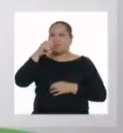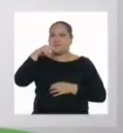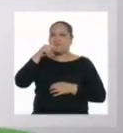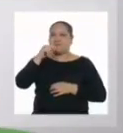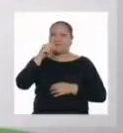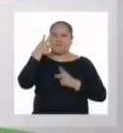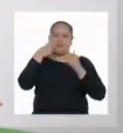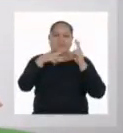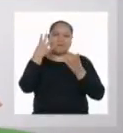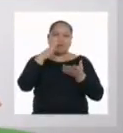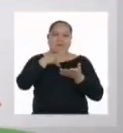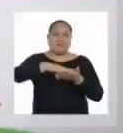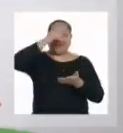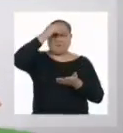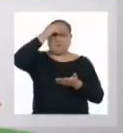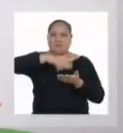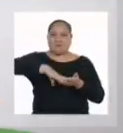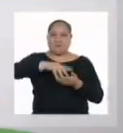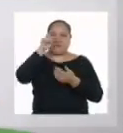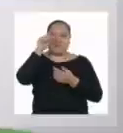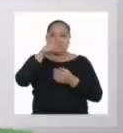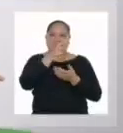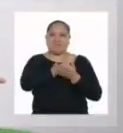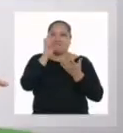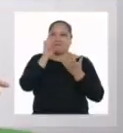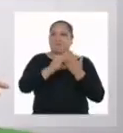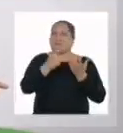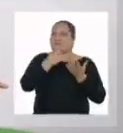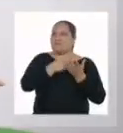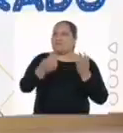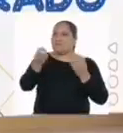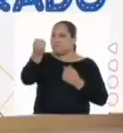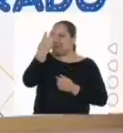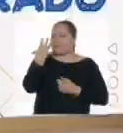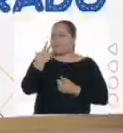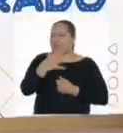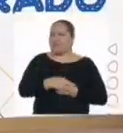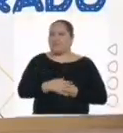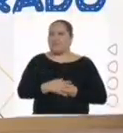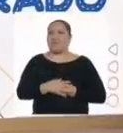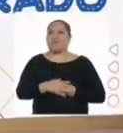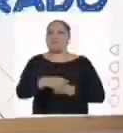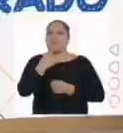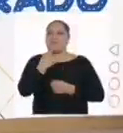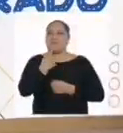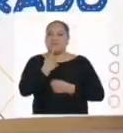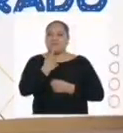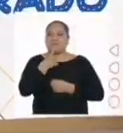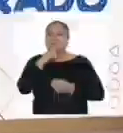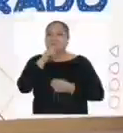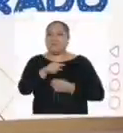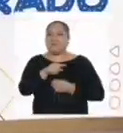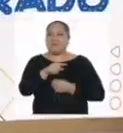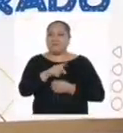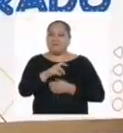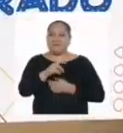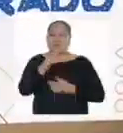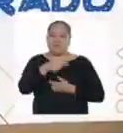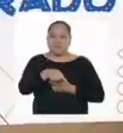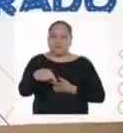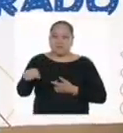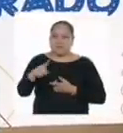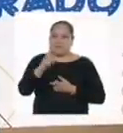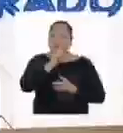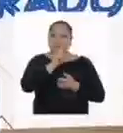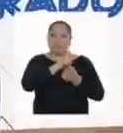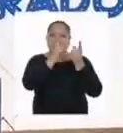Según lo que hemos aprendido durante todo el programa, ¿qué puedes decirme? Mmm, que mientras la muestra no cambie de